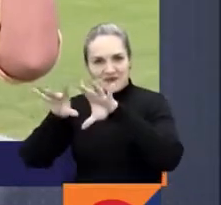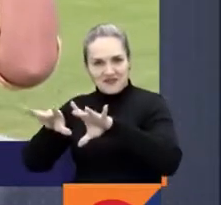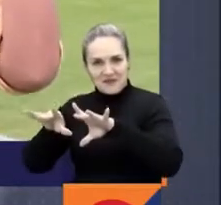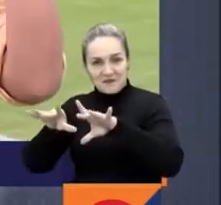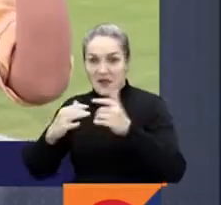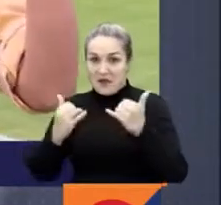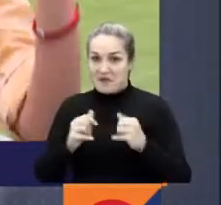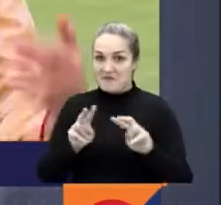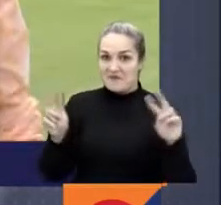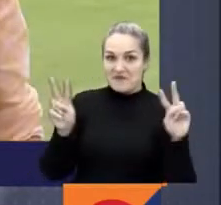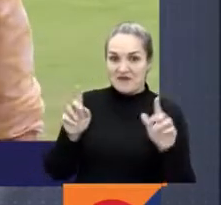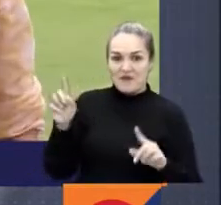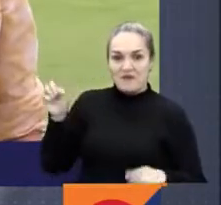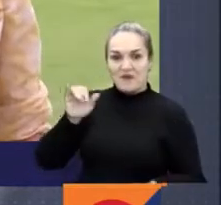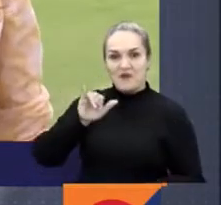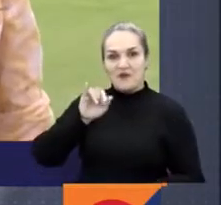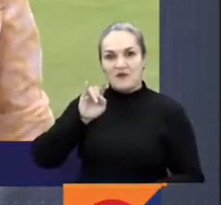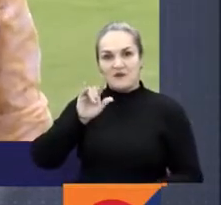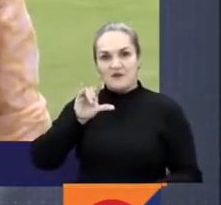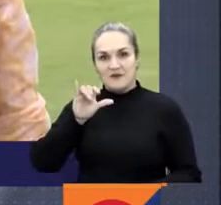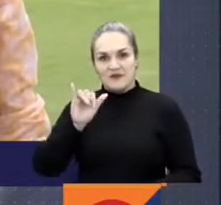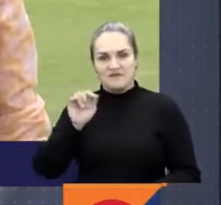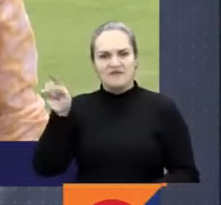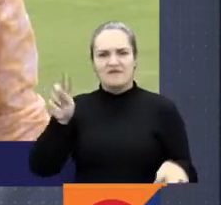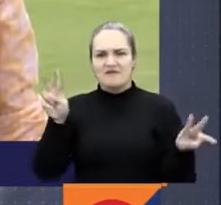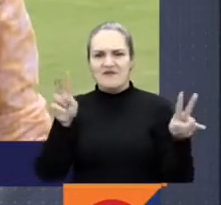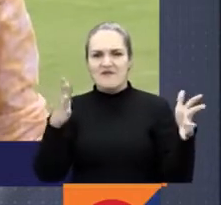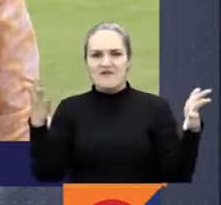preparadísima con todo lo que se viene en la selección Colombia.